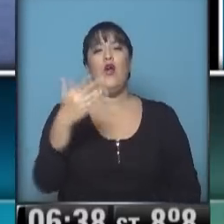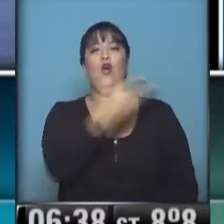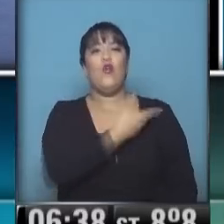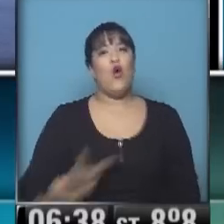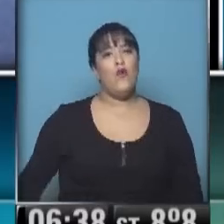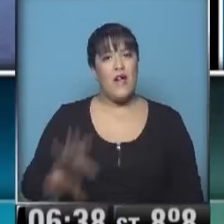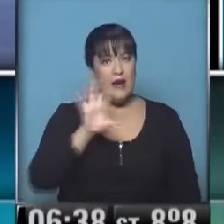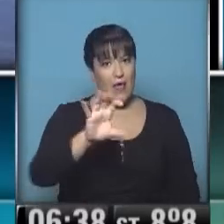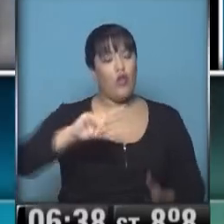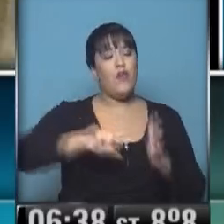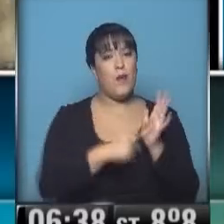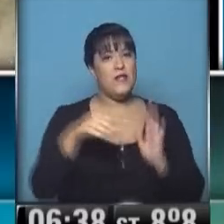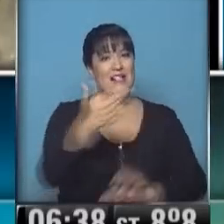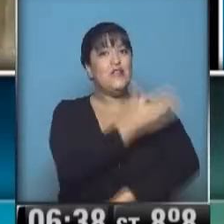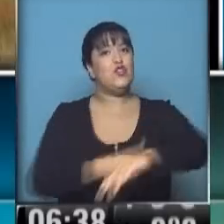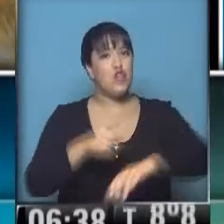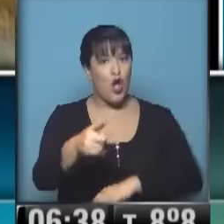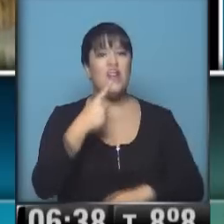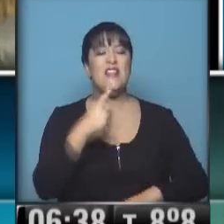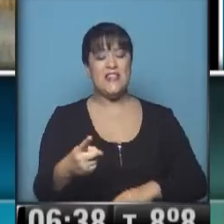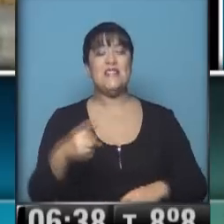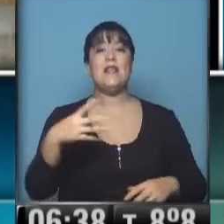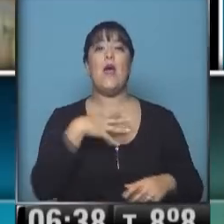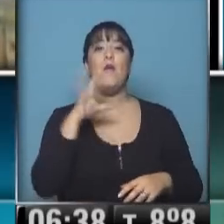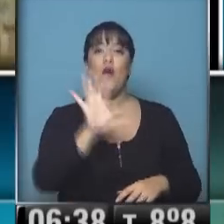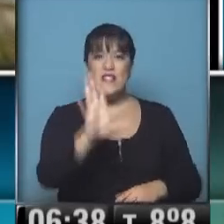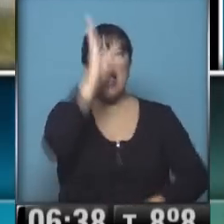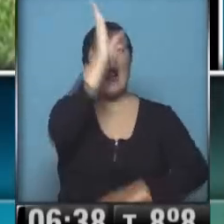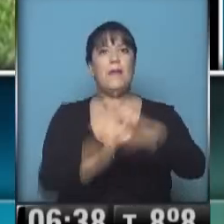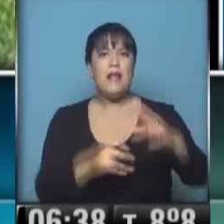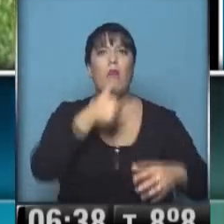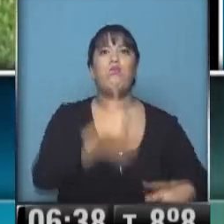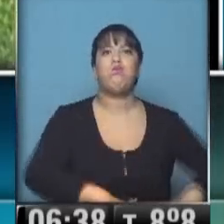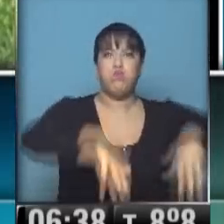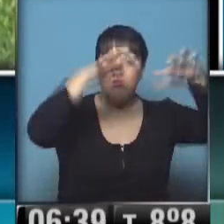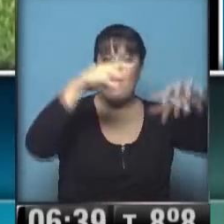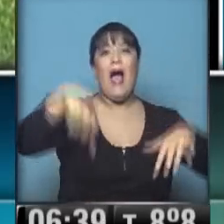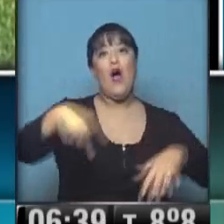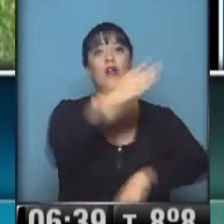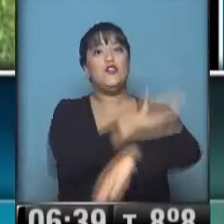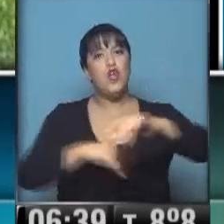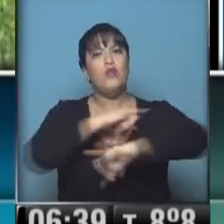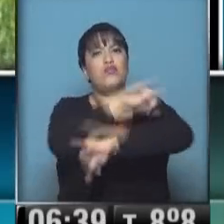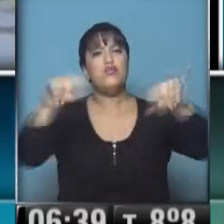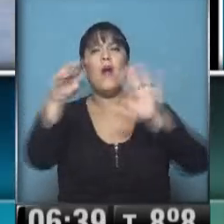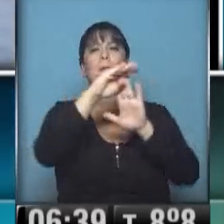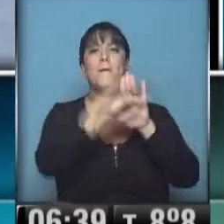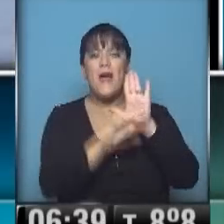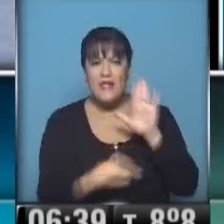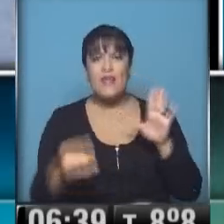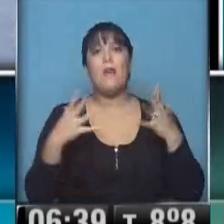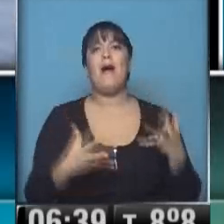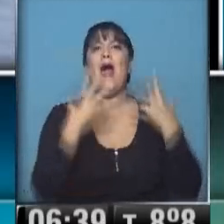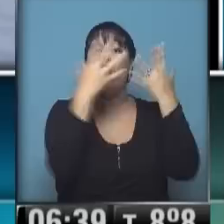Scioli reconoció que casi la mitad de la provincia está inundada y dispuso una serie de medidas para acompañar a los pequeños y medianos